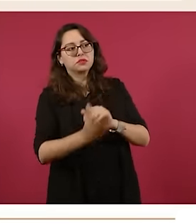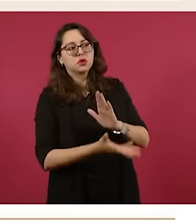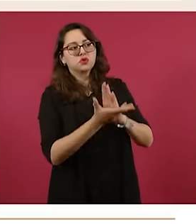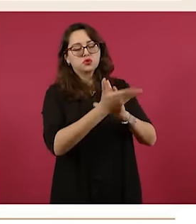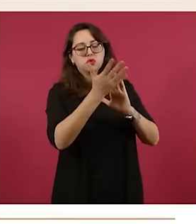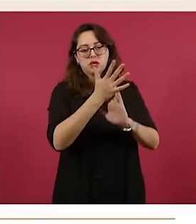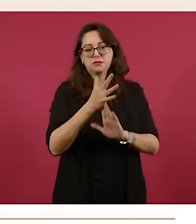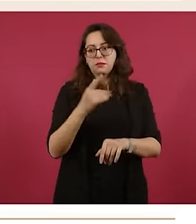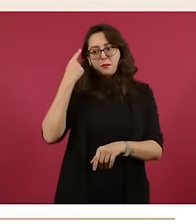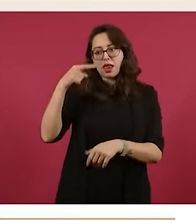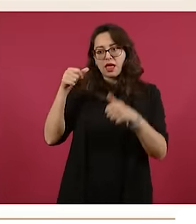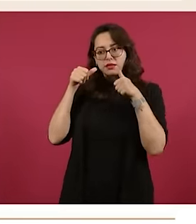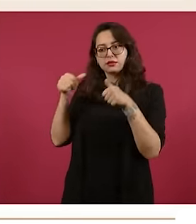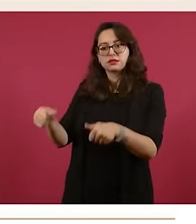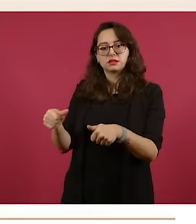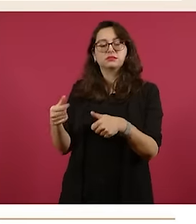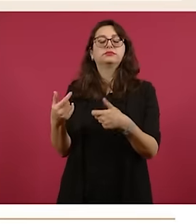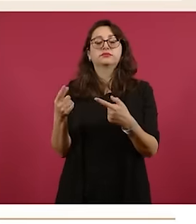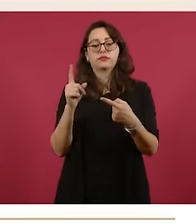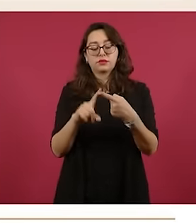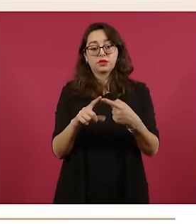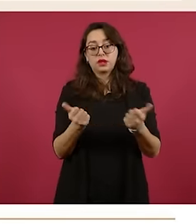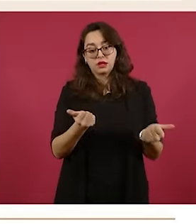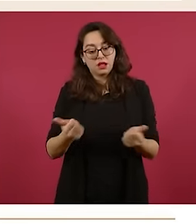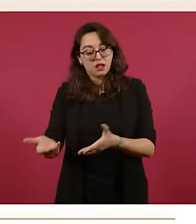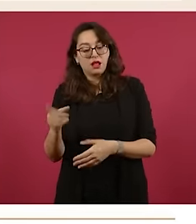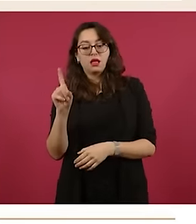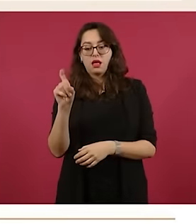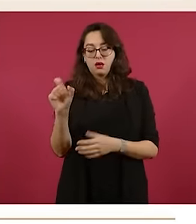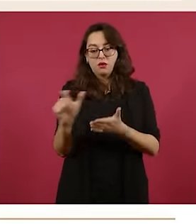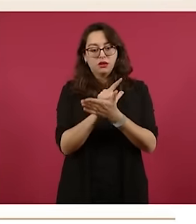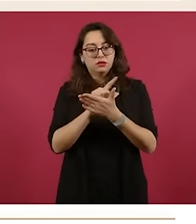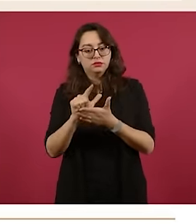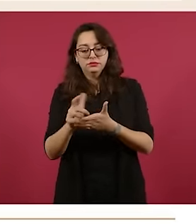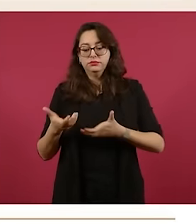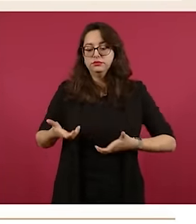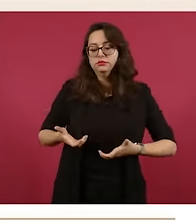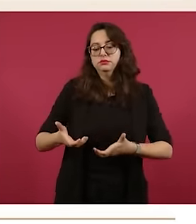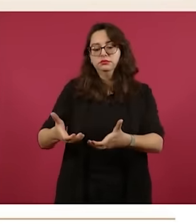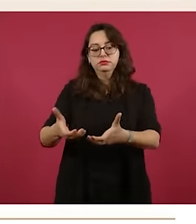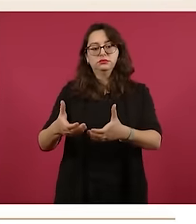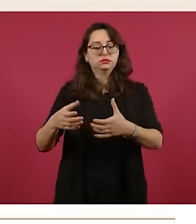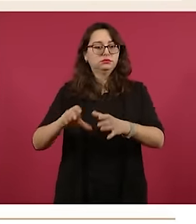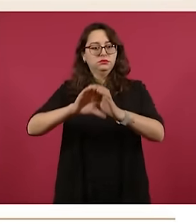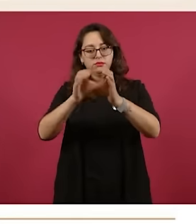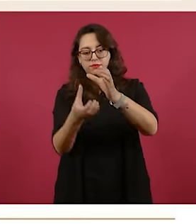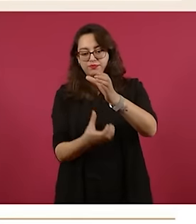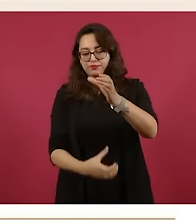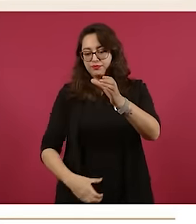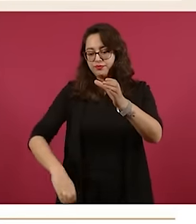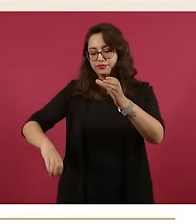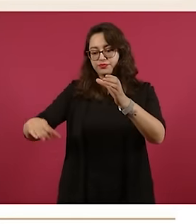cuales se tienen acciones para abastecer de agua potable, drenaje a las tres comunidades,